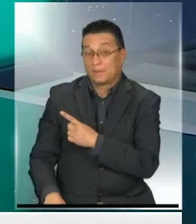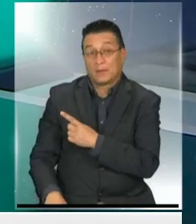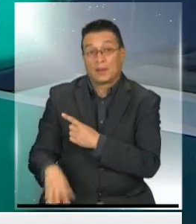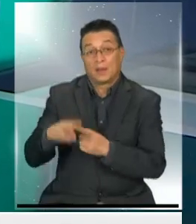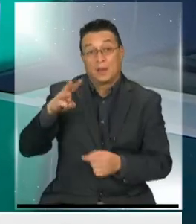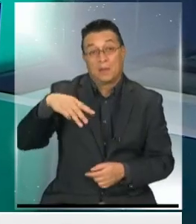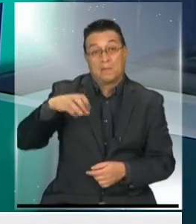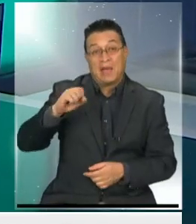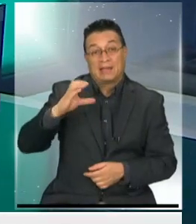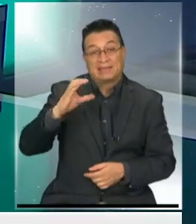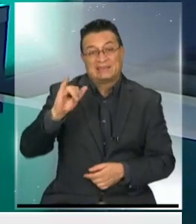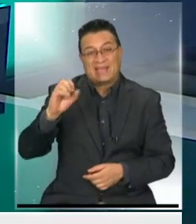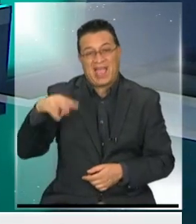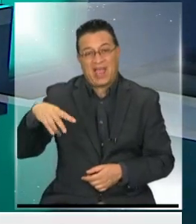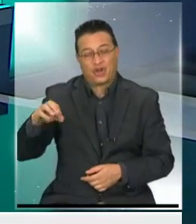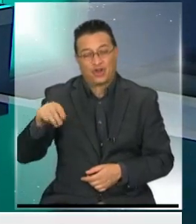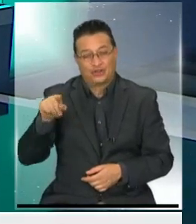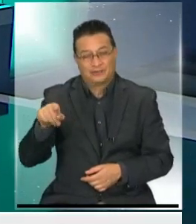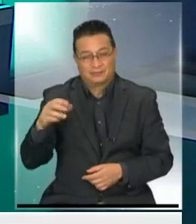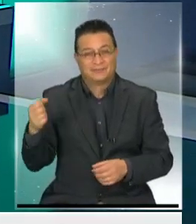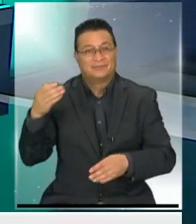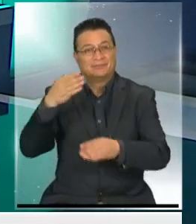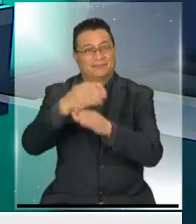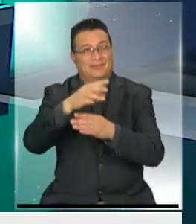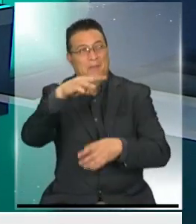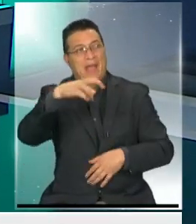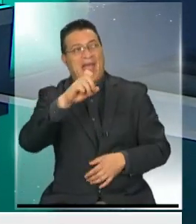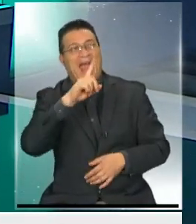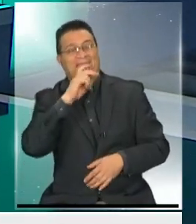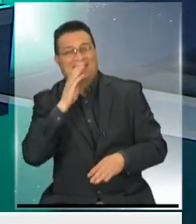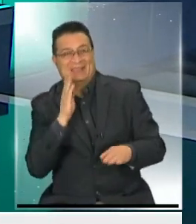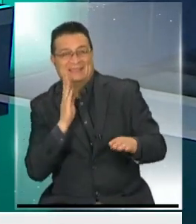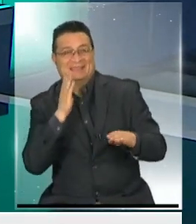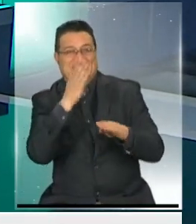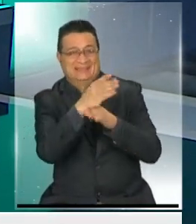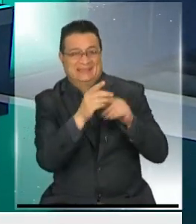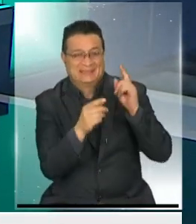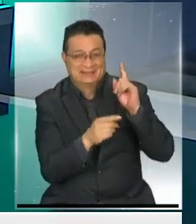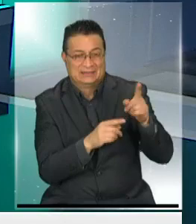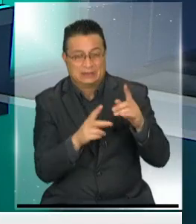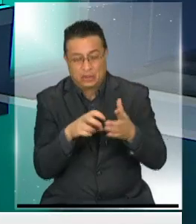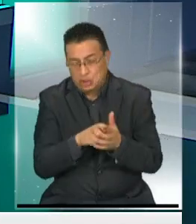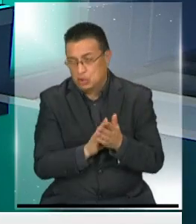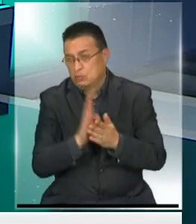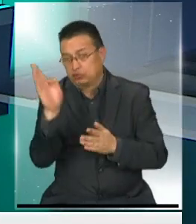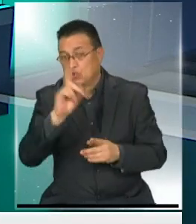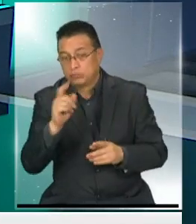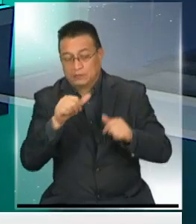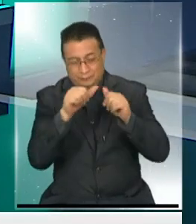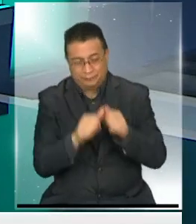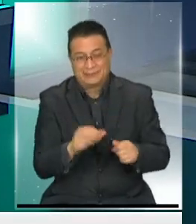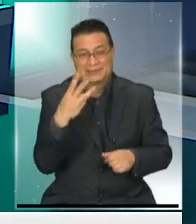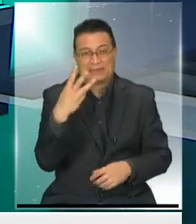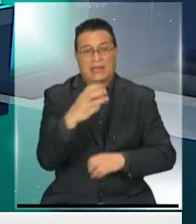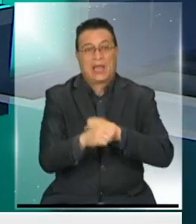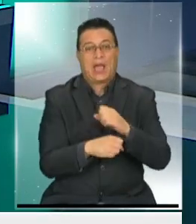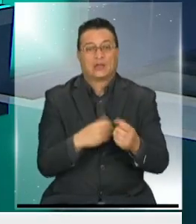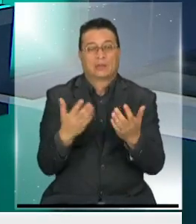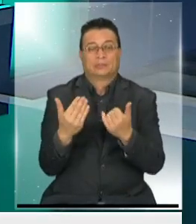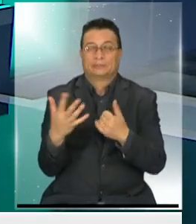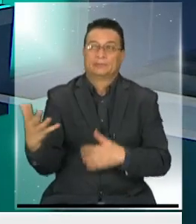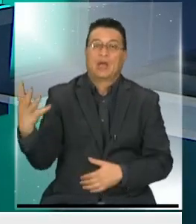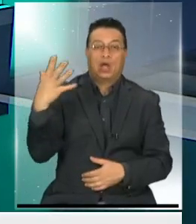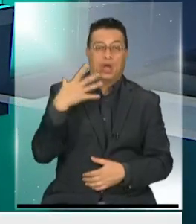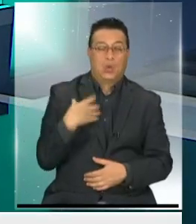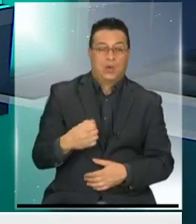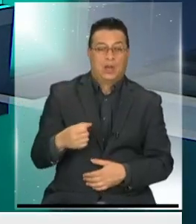Marciano, ¿no? Con Matt Damon. Él viajaba a Marte, había problemas, no podían volver, no podían despegar, y tenía que quedarse tres años esperando que lo pasaran a buscar.